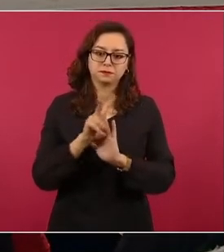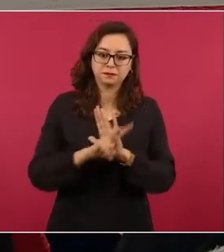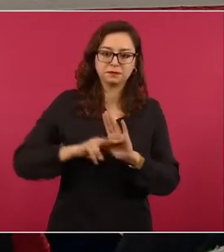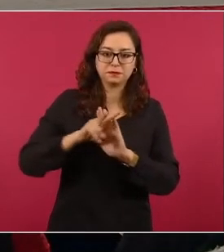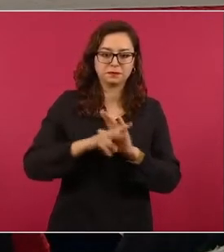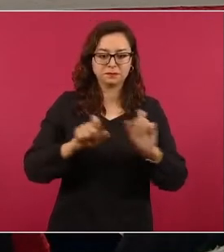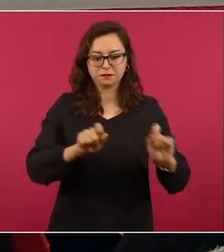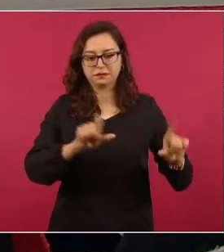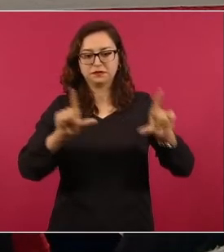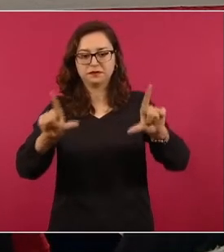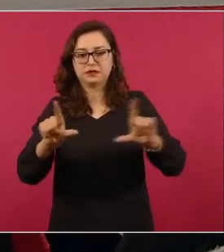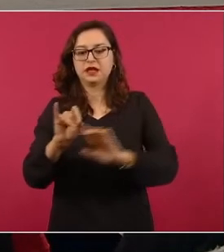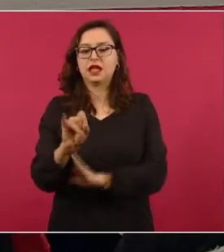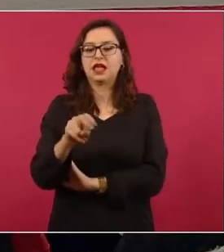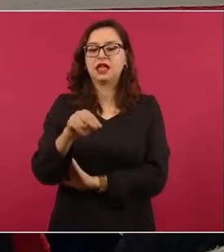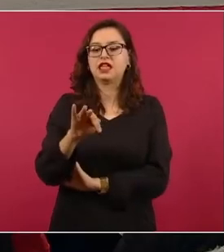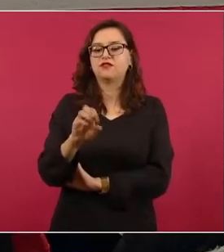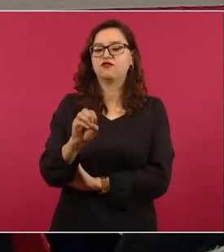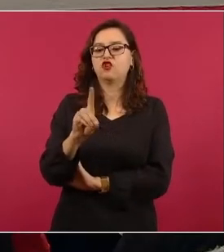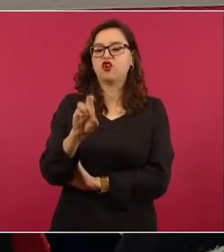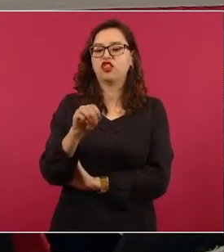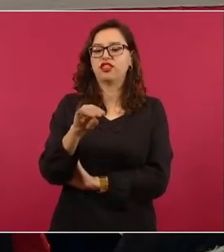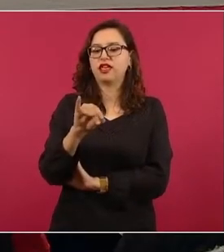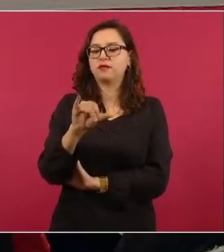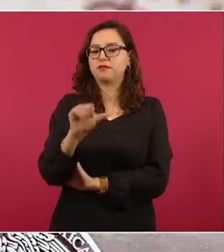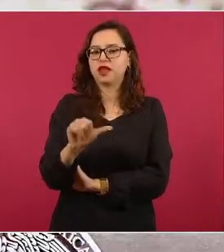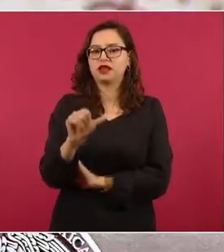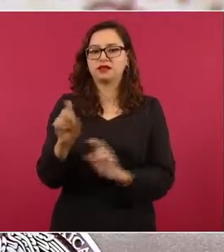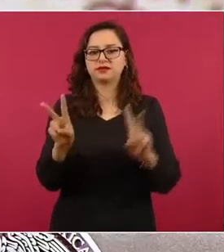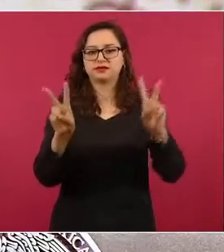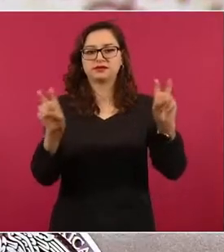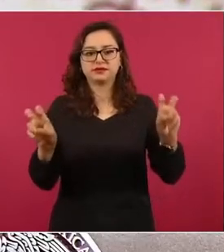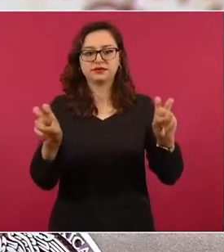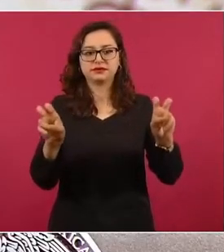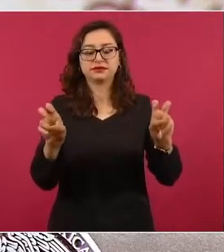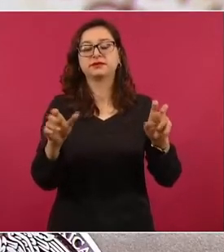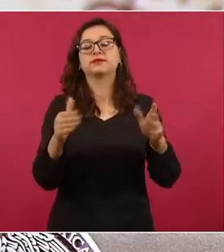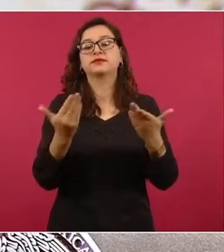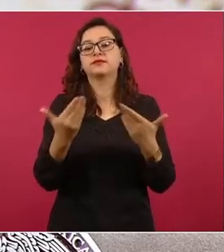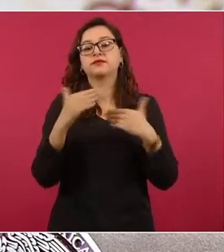Infodemia sobre el tema de